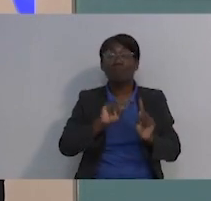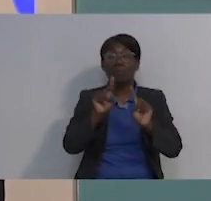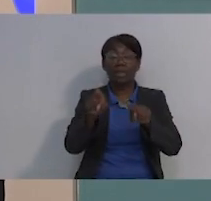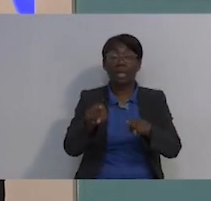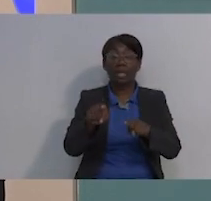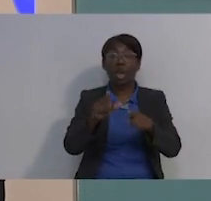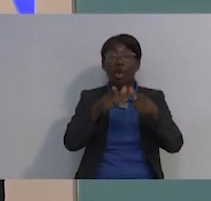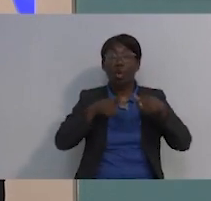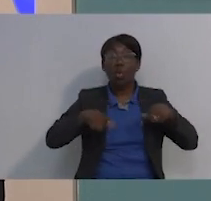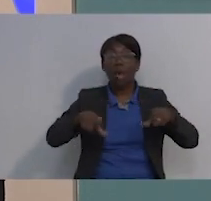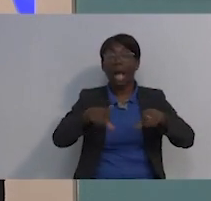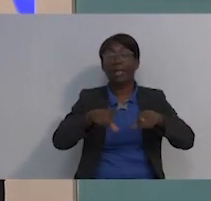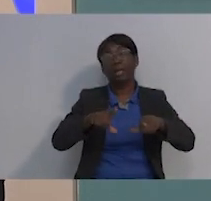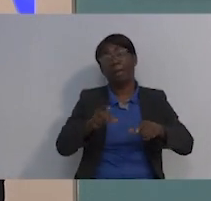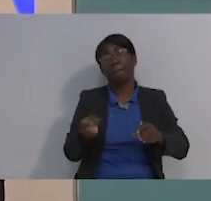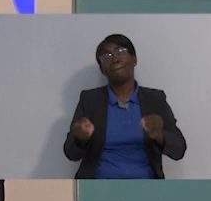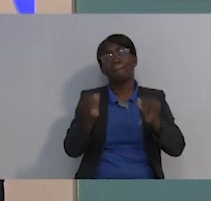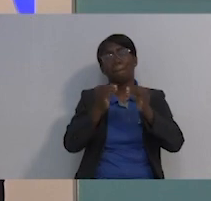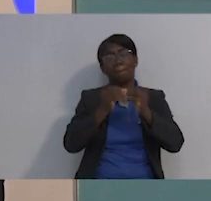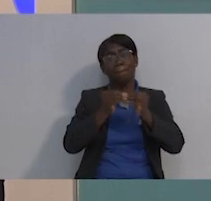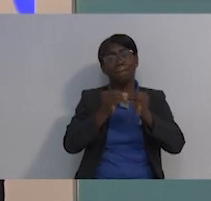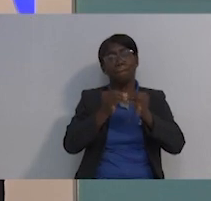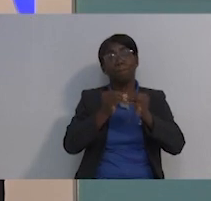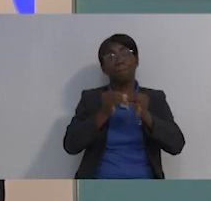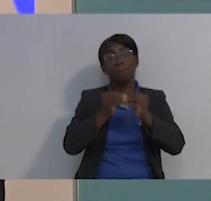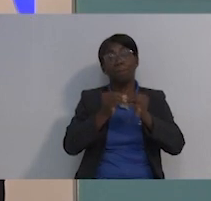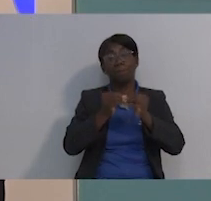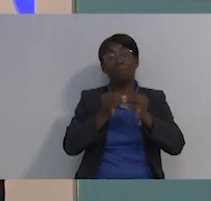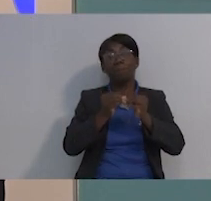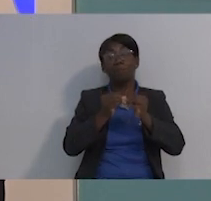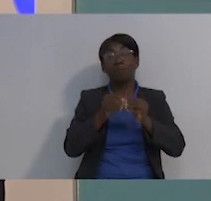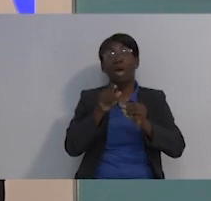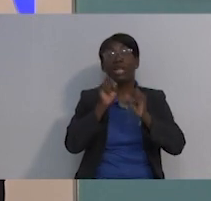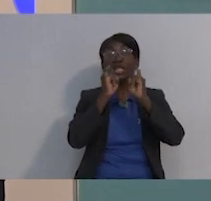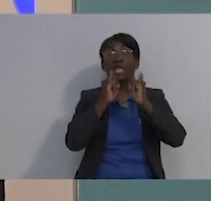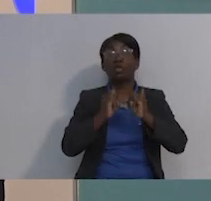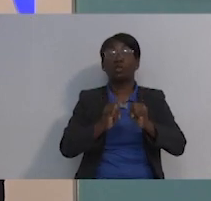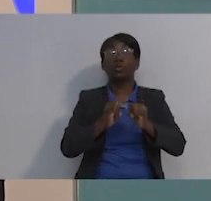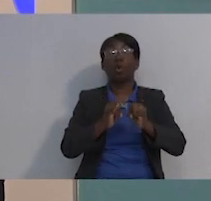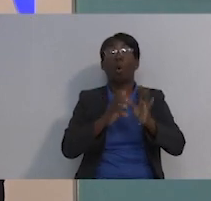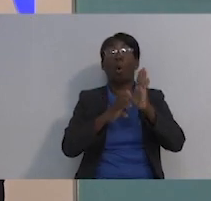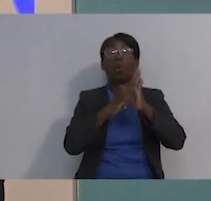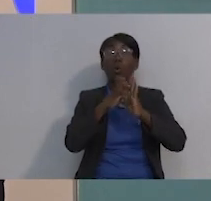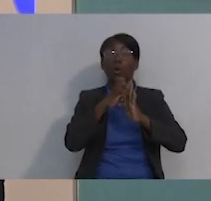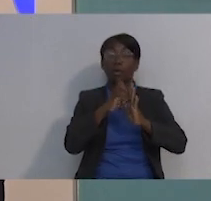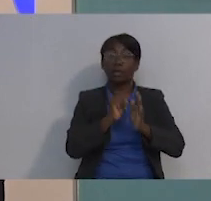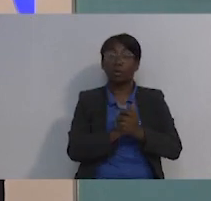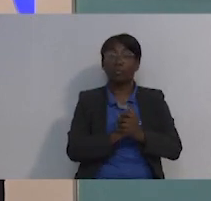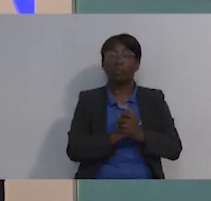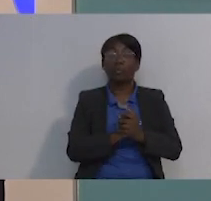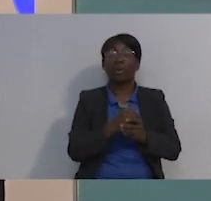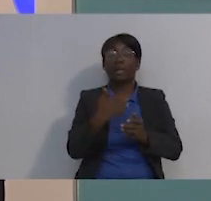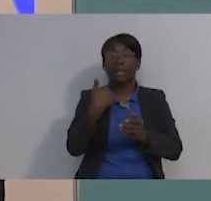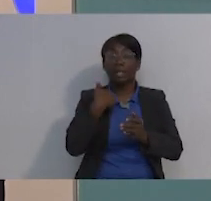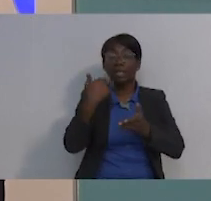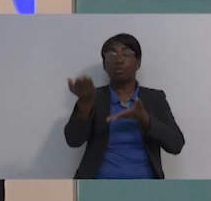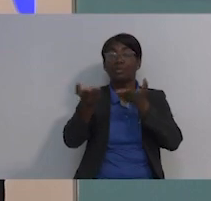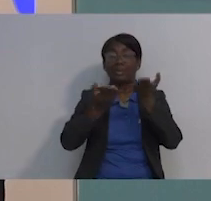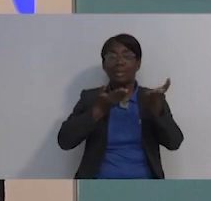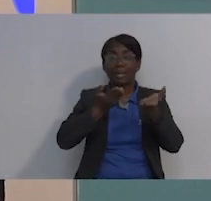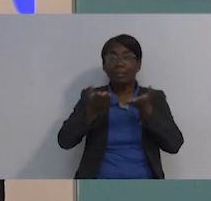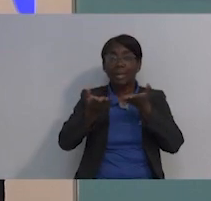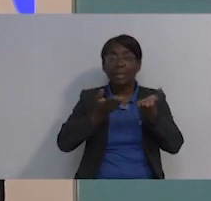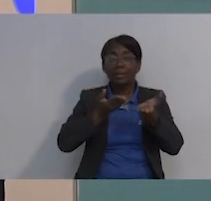Y creo que uno de los lugares más completos es el Instituto Oncológico, que tiene un